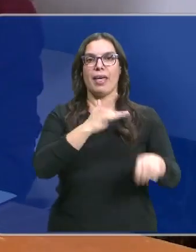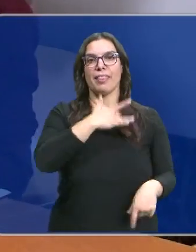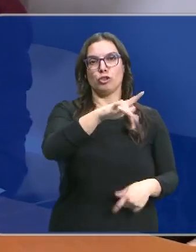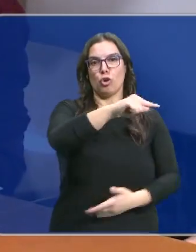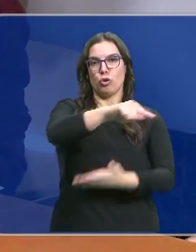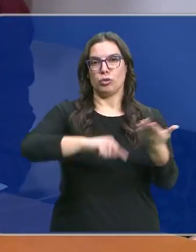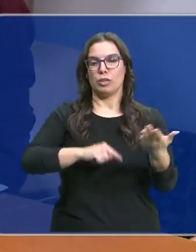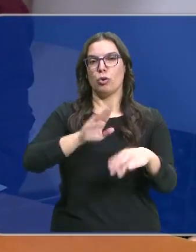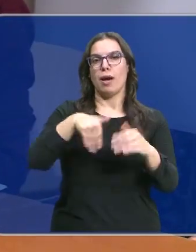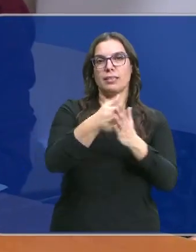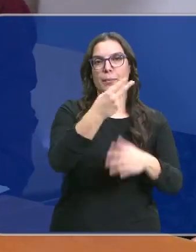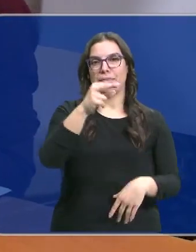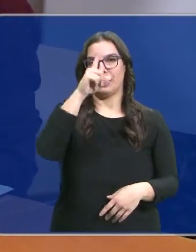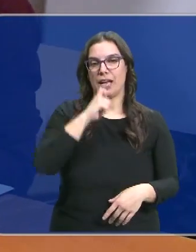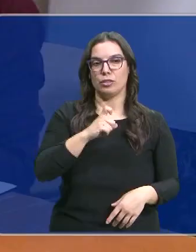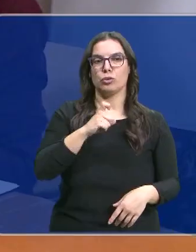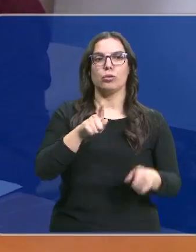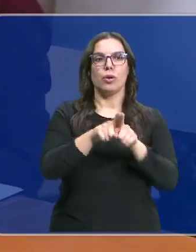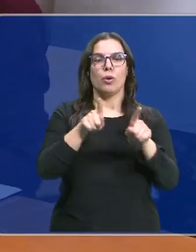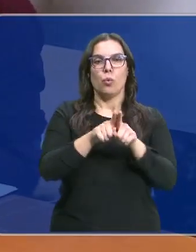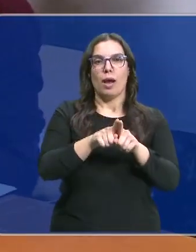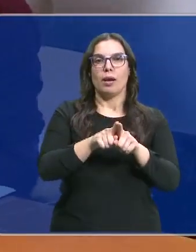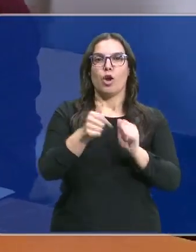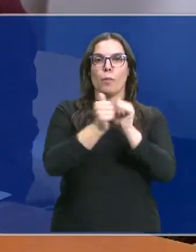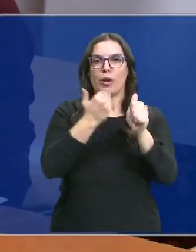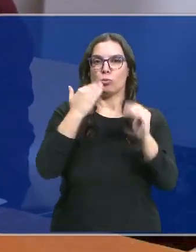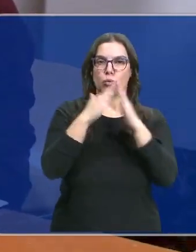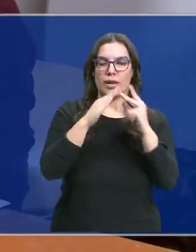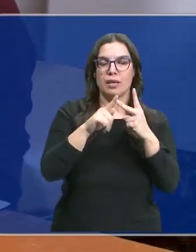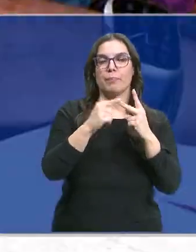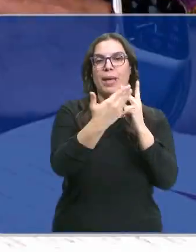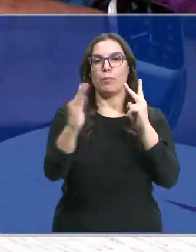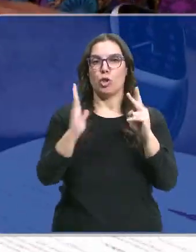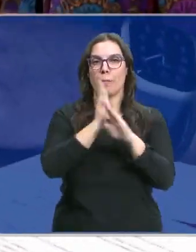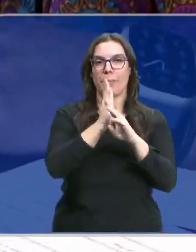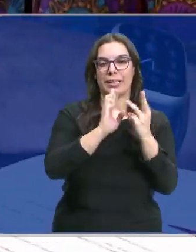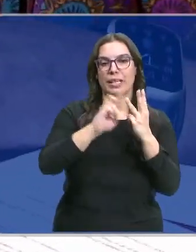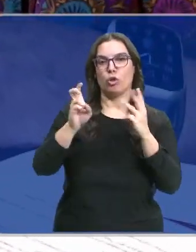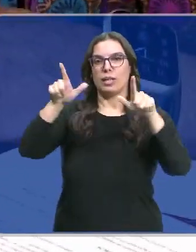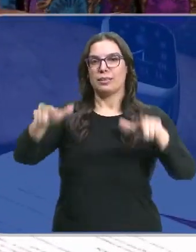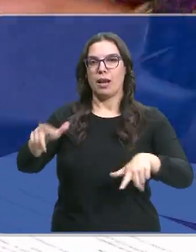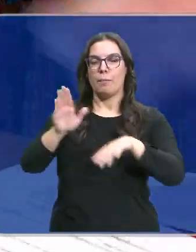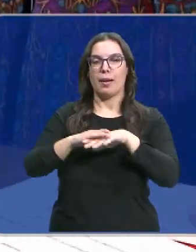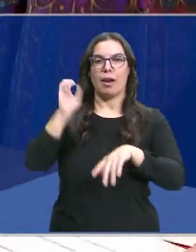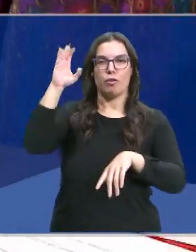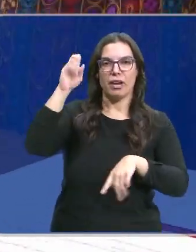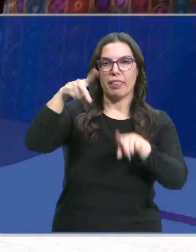La exposición contempla la recreación de su casa, una muestra permanente y otras salas para conferencias y talleres.